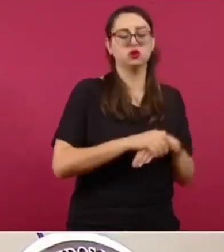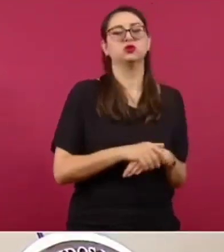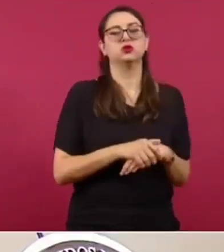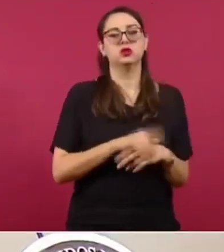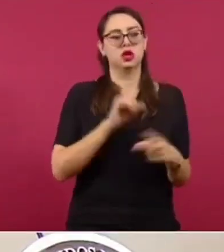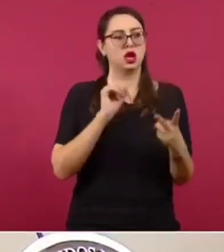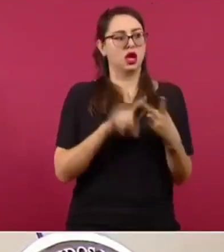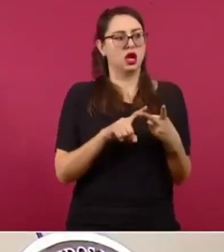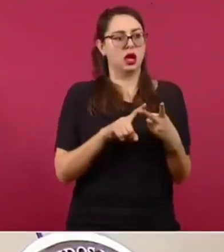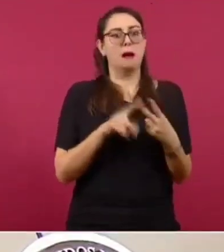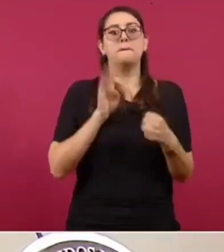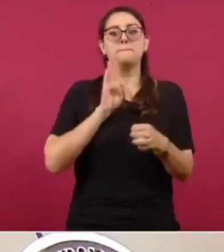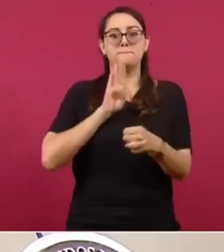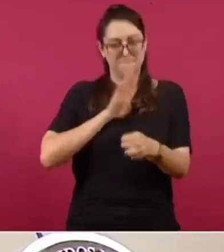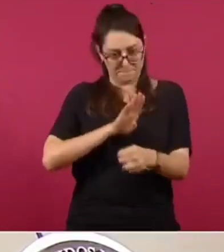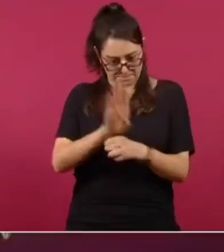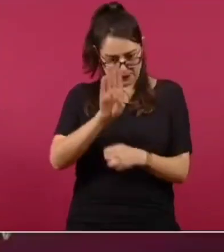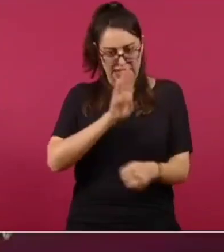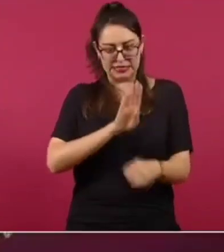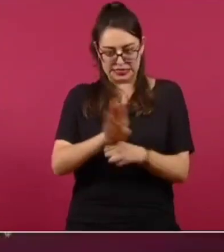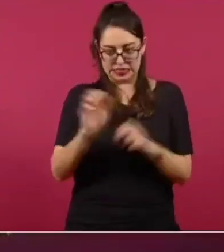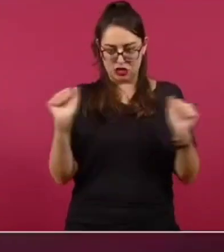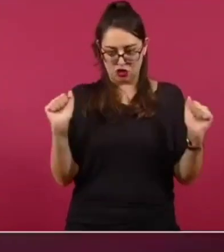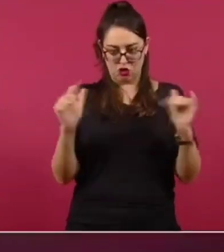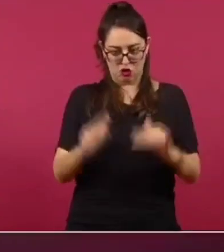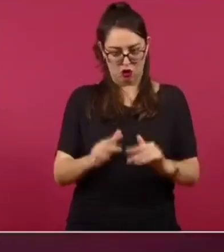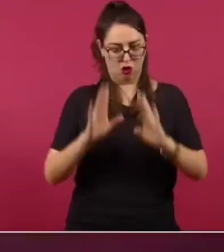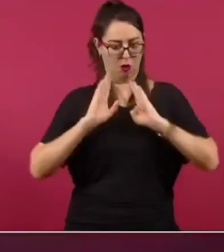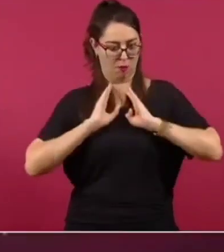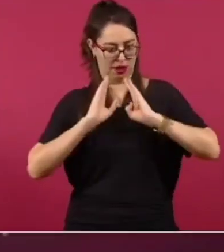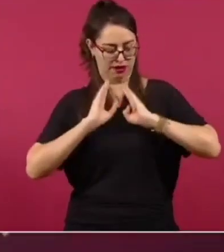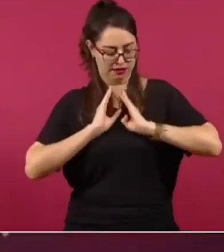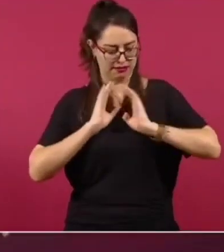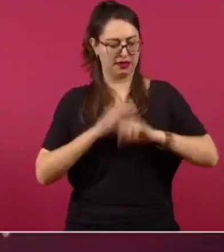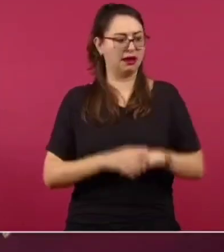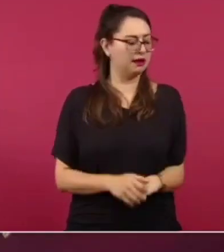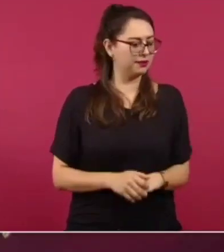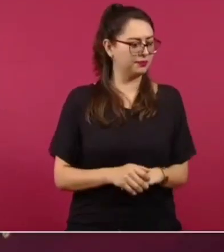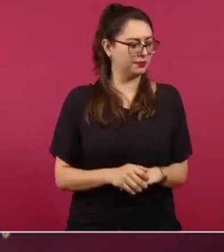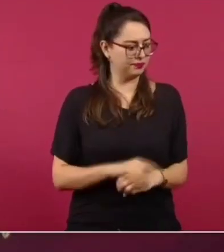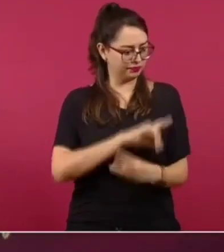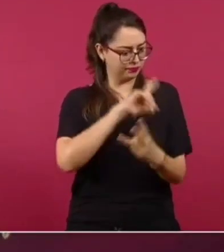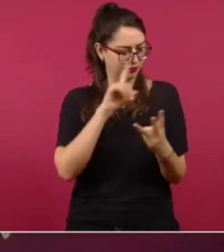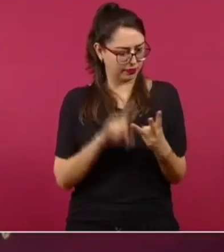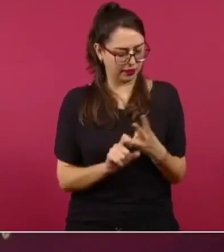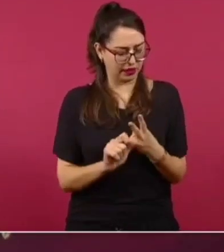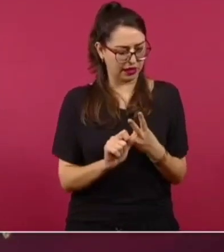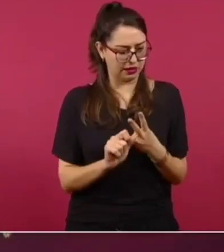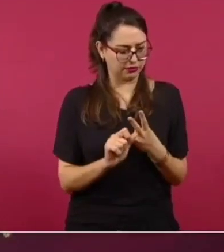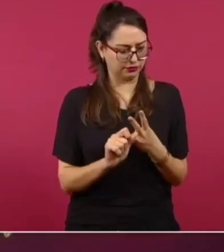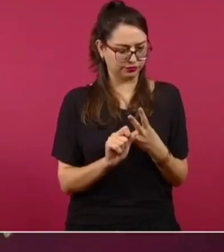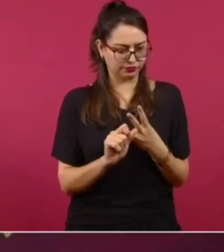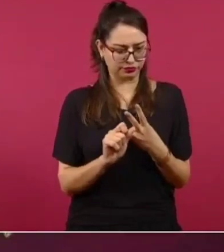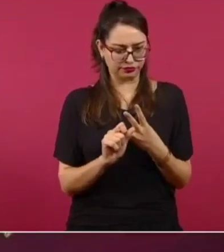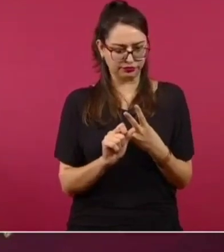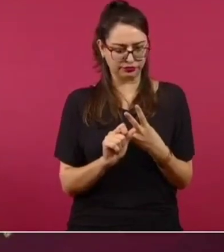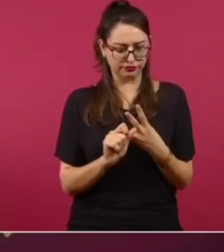Brasil, a la Conferencia de Ejércitos Americanos, he ido a…